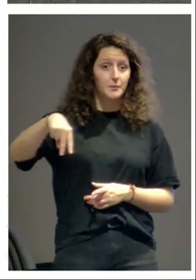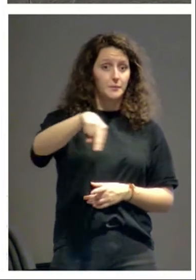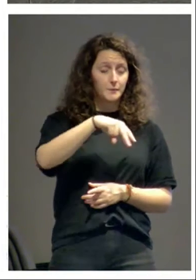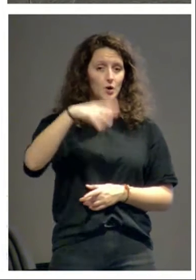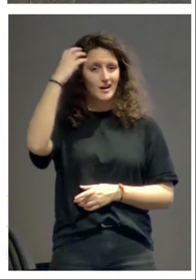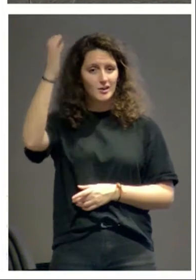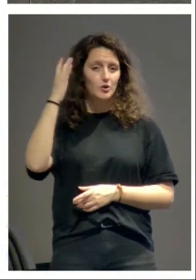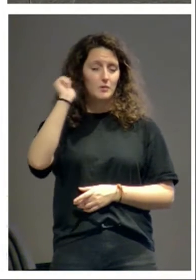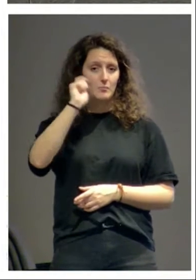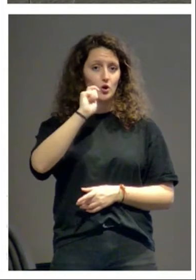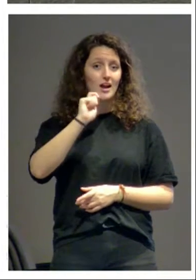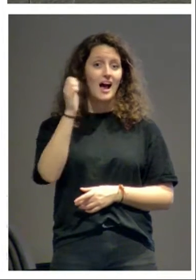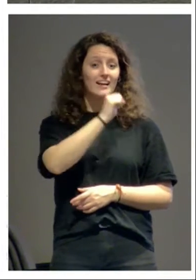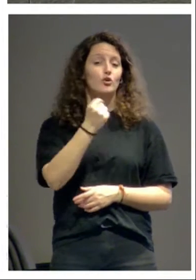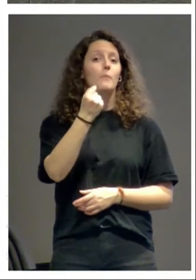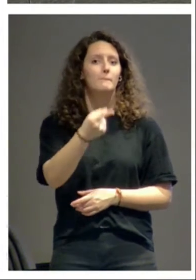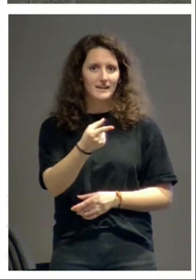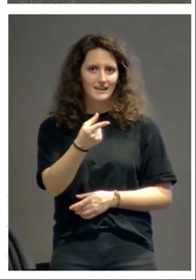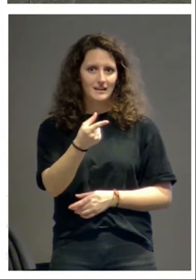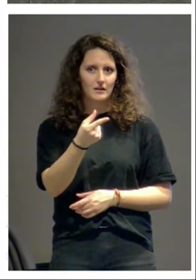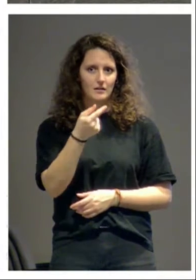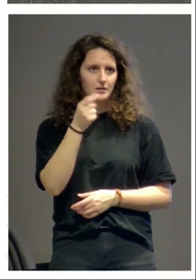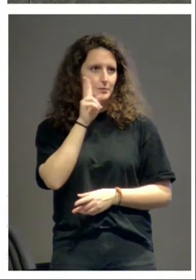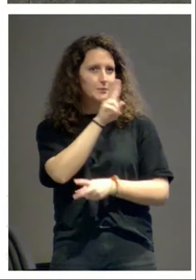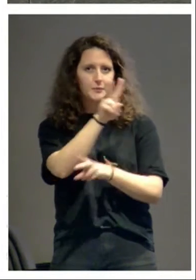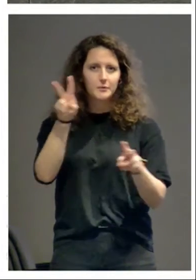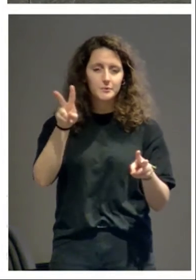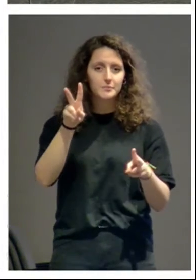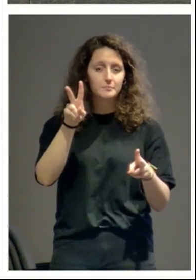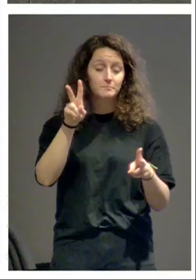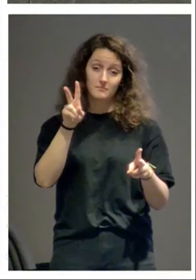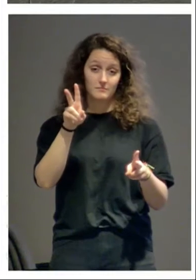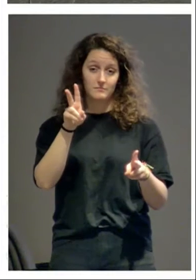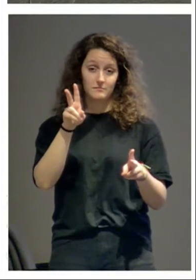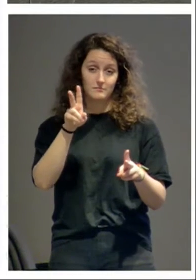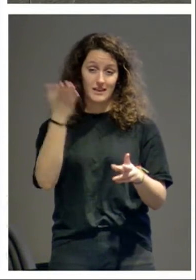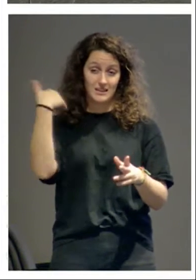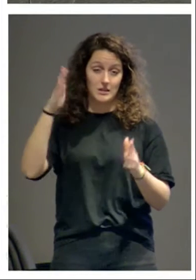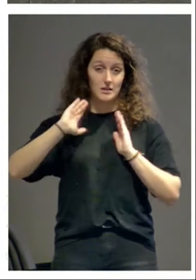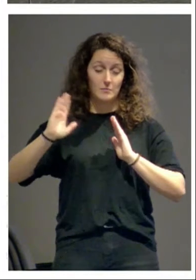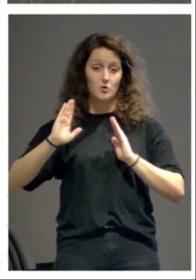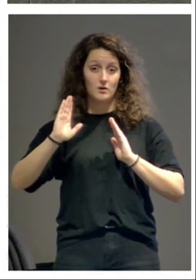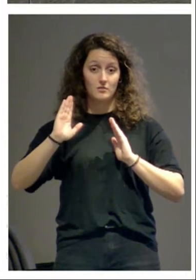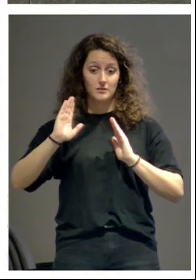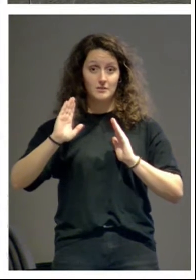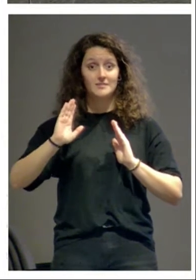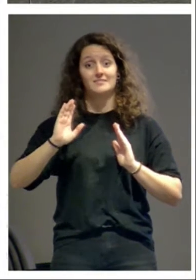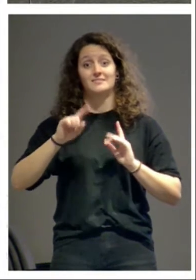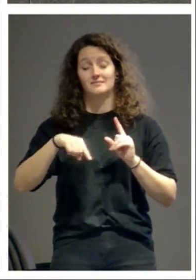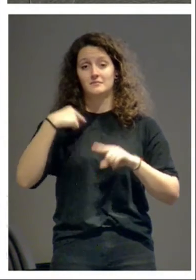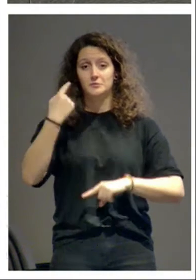el año 1000, no tiene nada que ver con el paisaje monumental que recorría quien